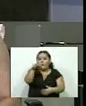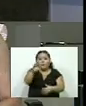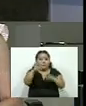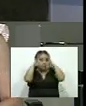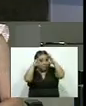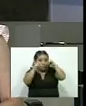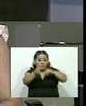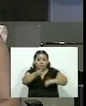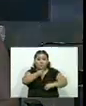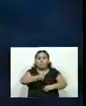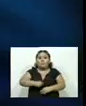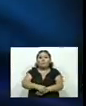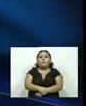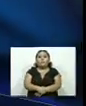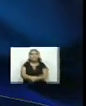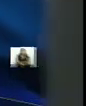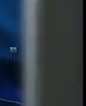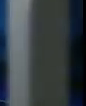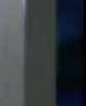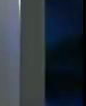Noticiero Hechos vamos